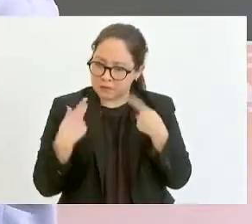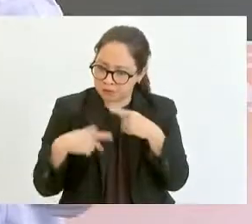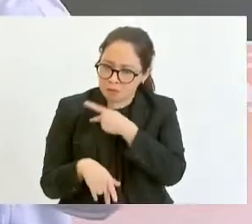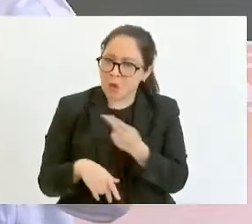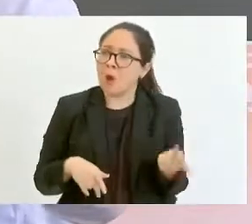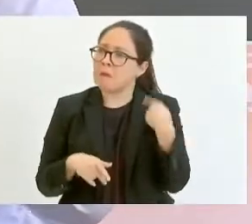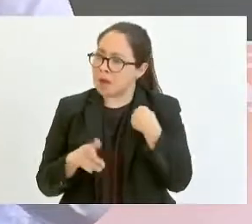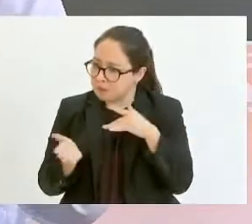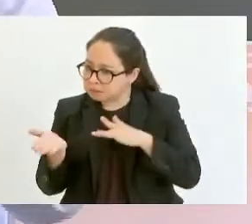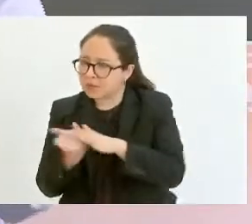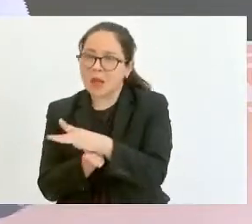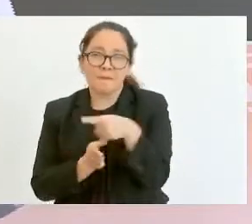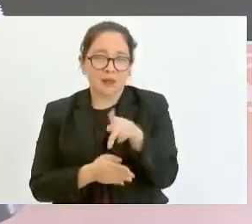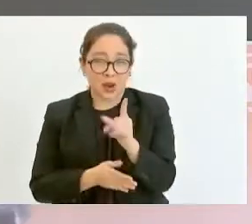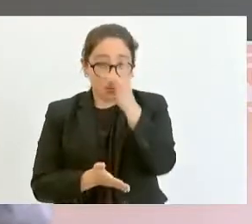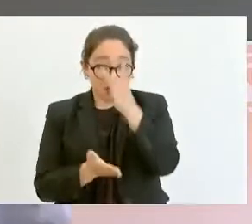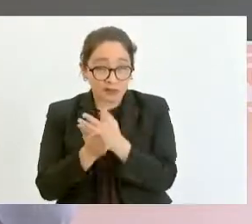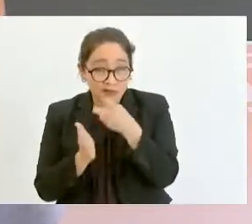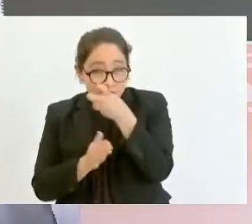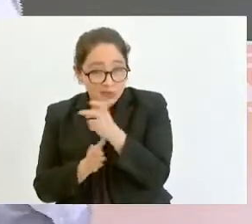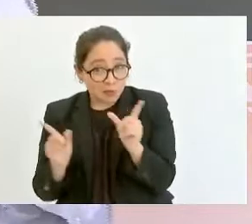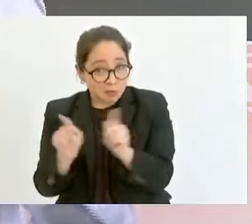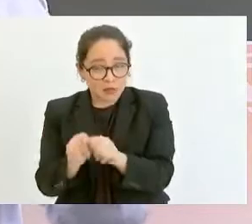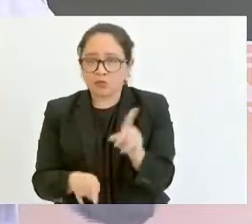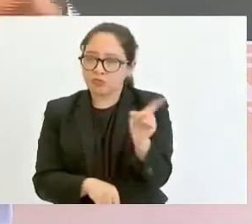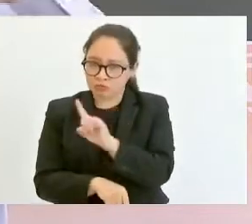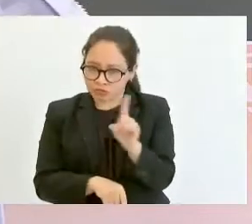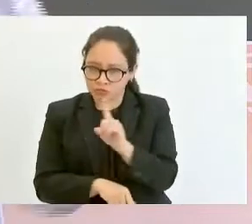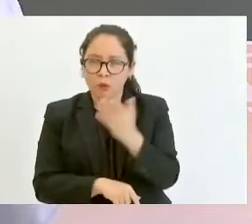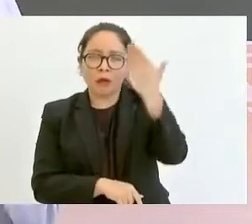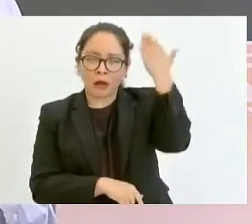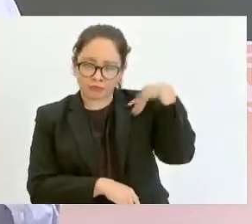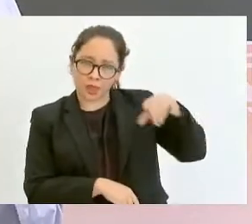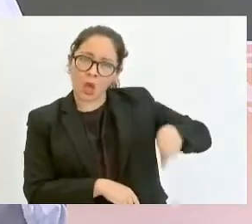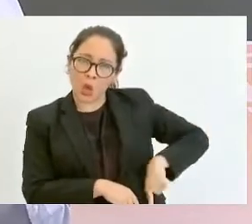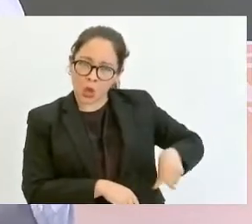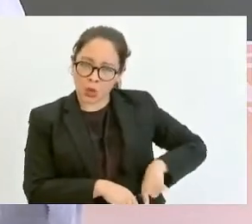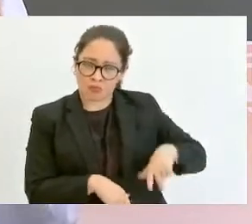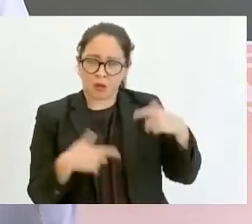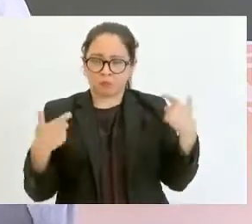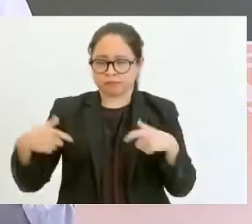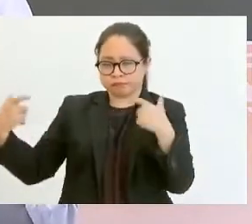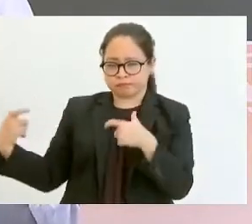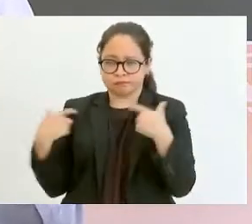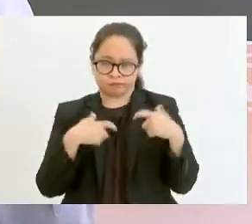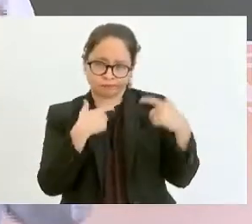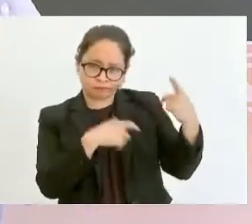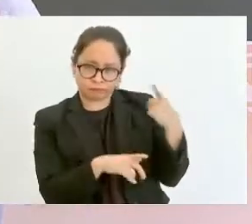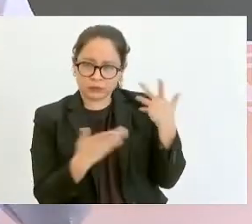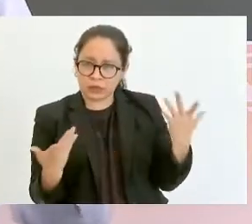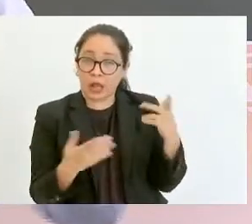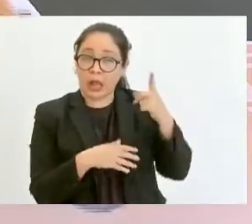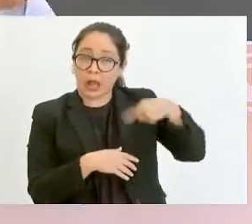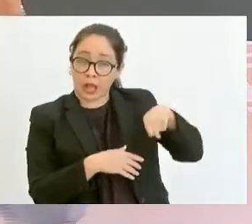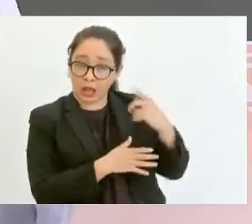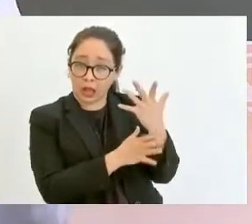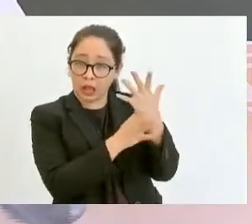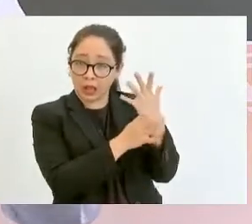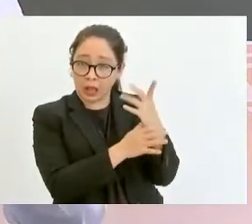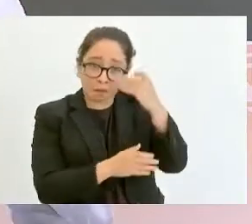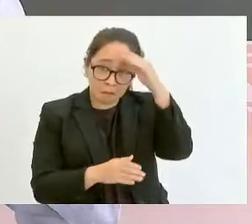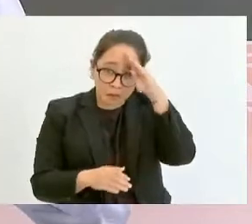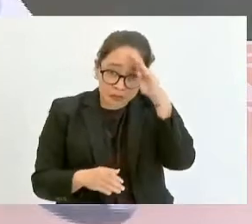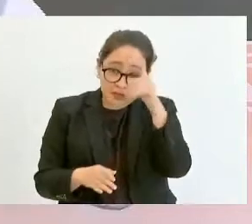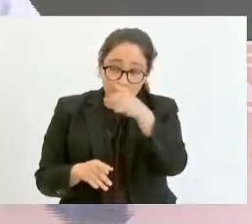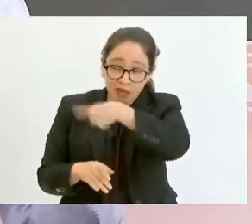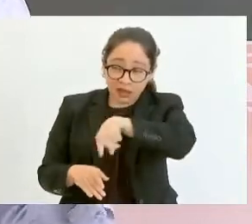Pero no solo por eso, los neoporfiristas y los neohacendados plantean que apoyar a los pequeños